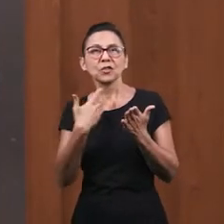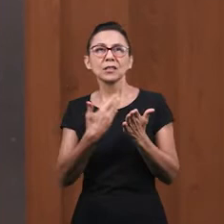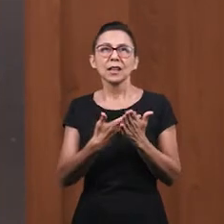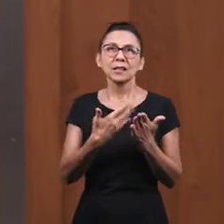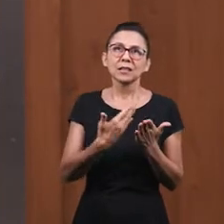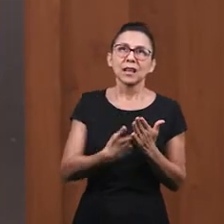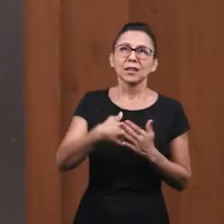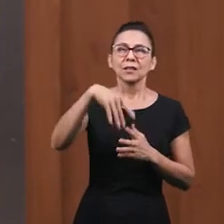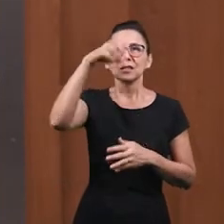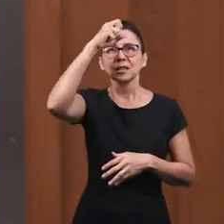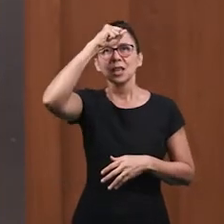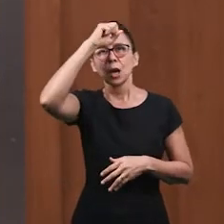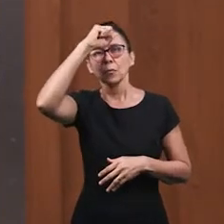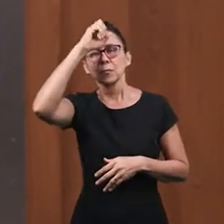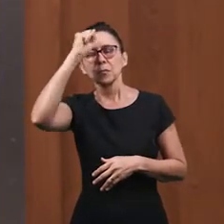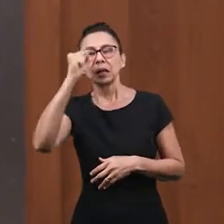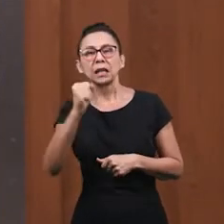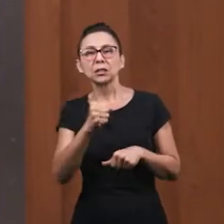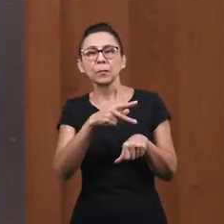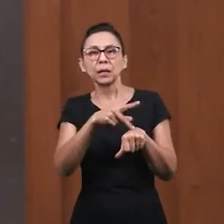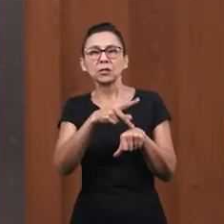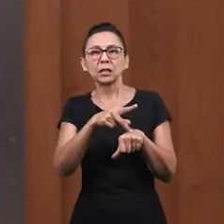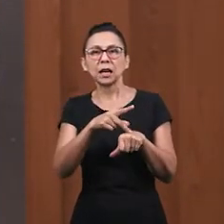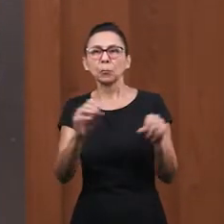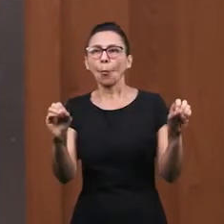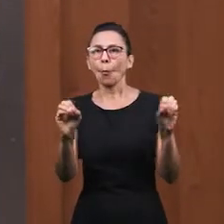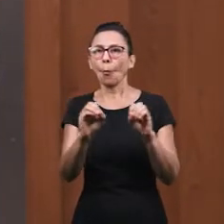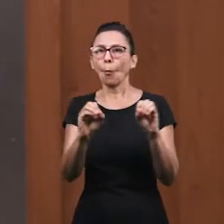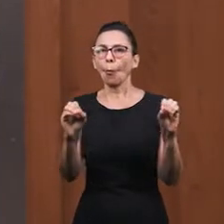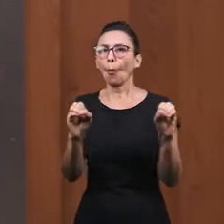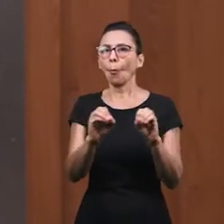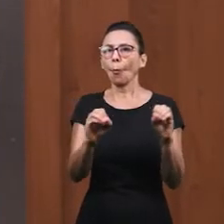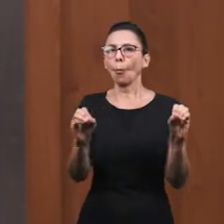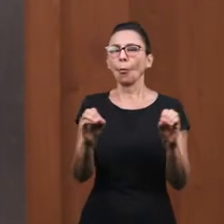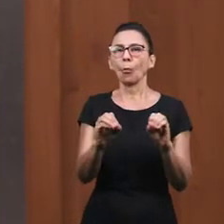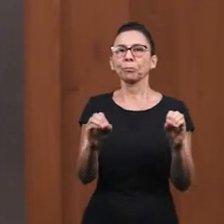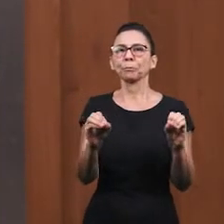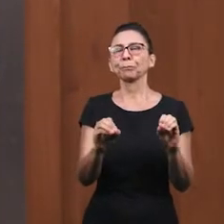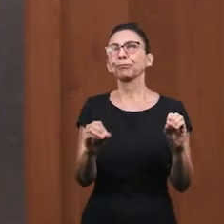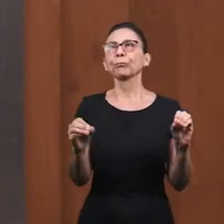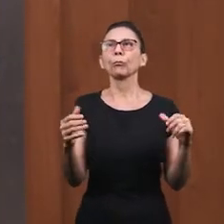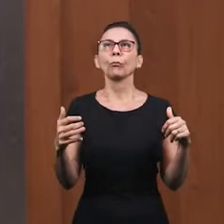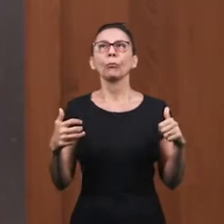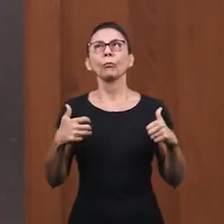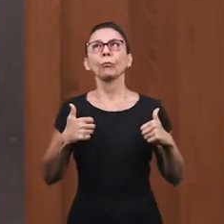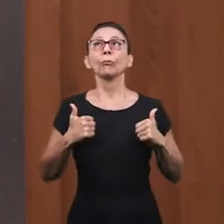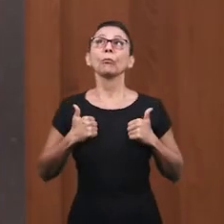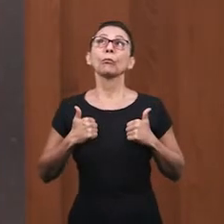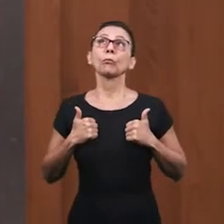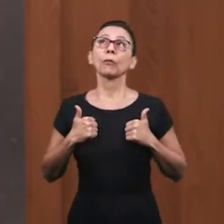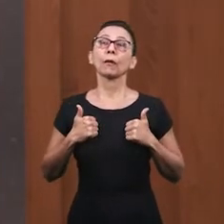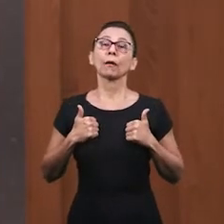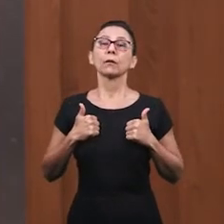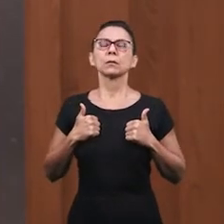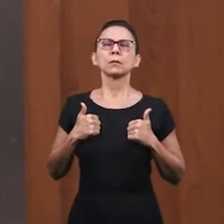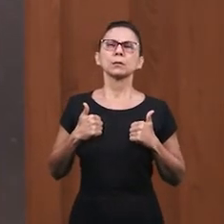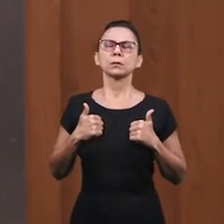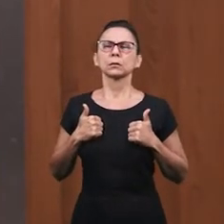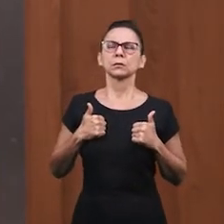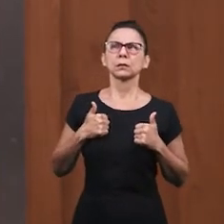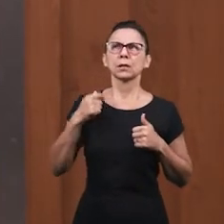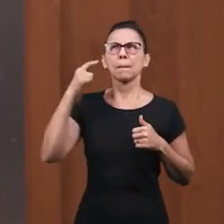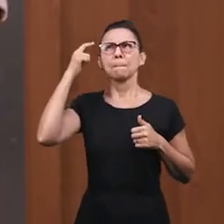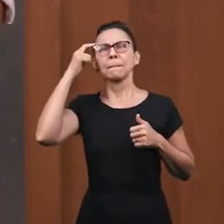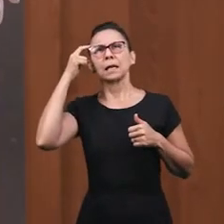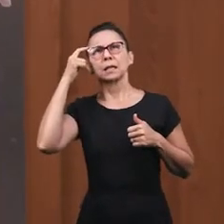Aplicar aquello Que aprenden En la palabra del Señor En su día a día En su hablar En su actuar Quieren quedarse